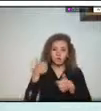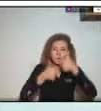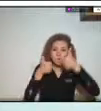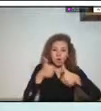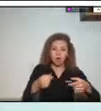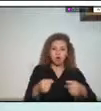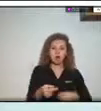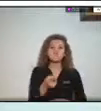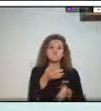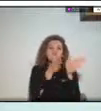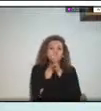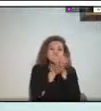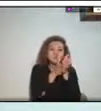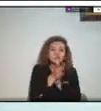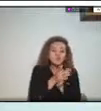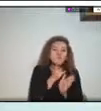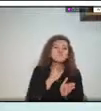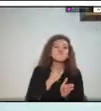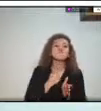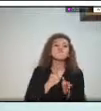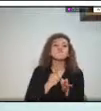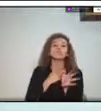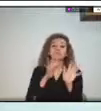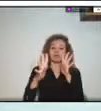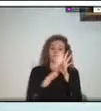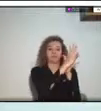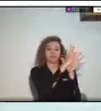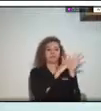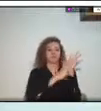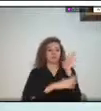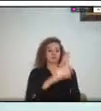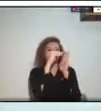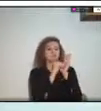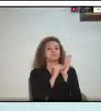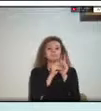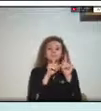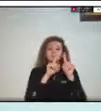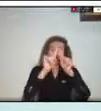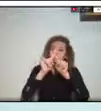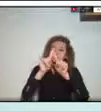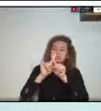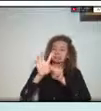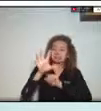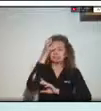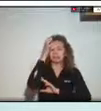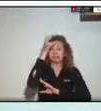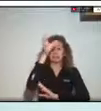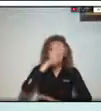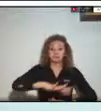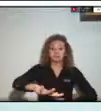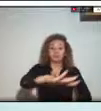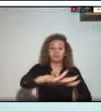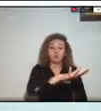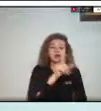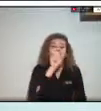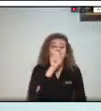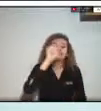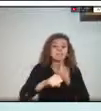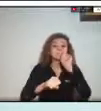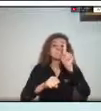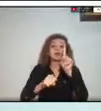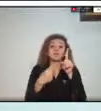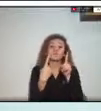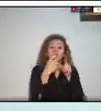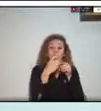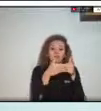chocolate tenemos toda esa toda esa gama de conocimiento de la zona pero no hemos sido capaces de avanzar